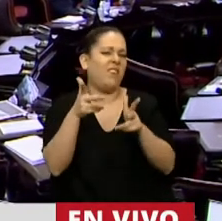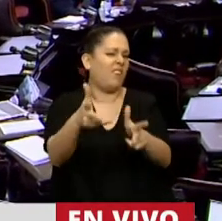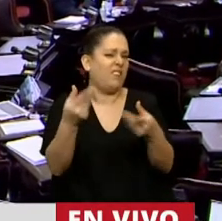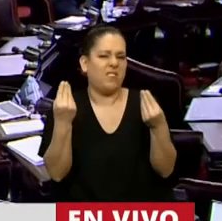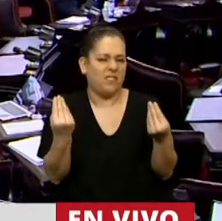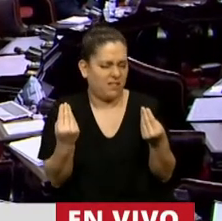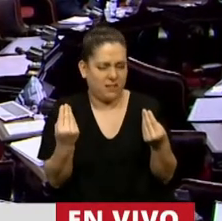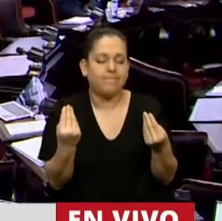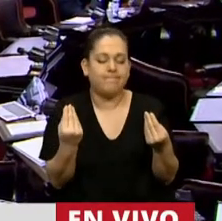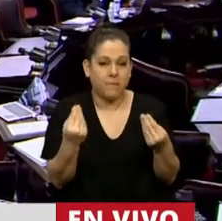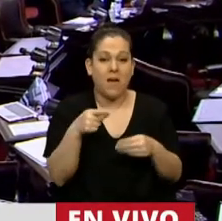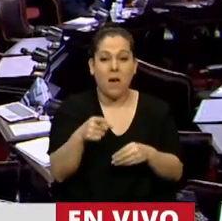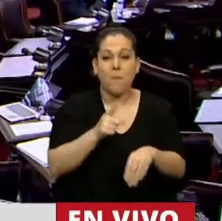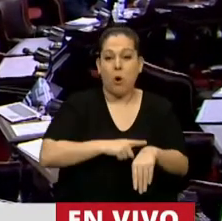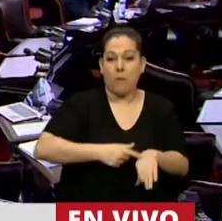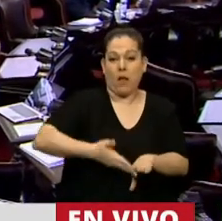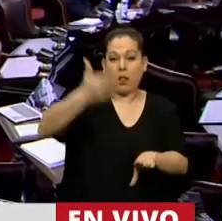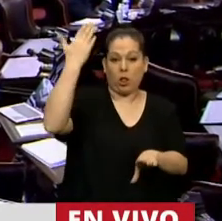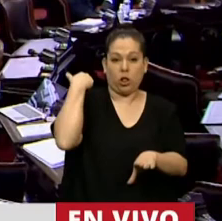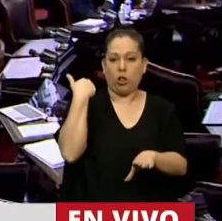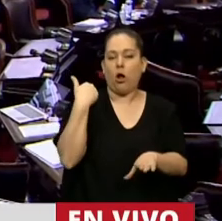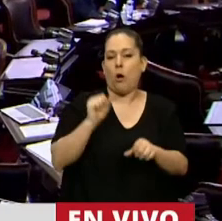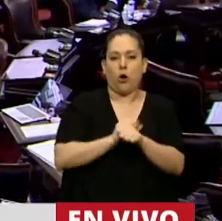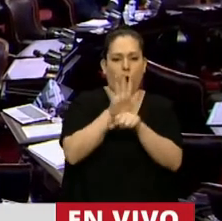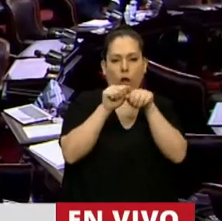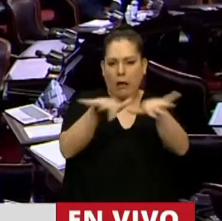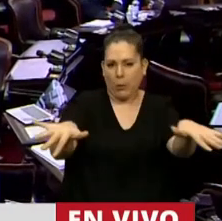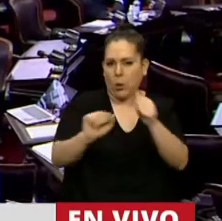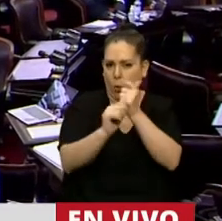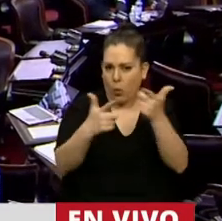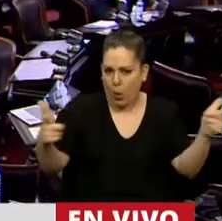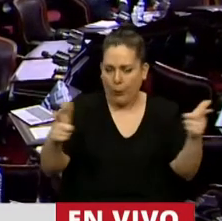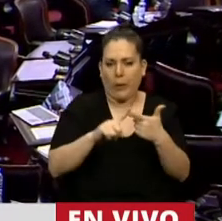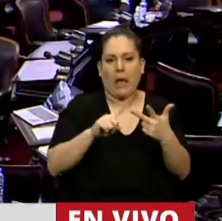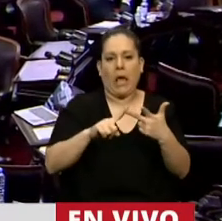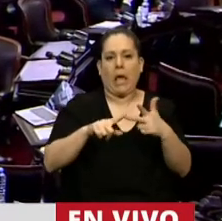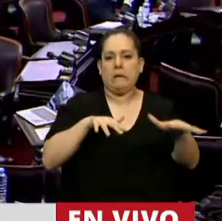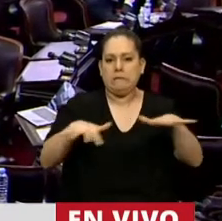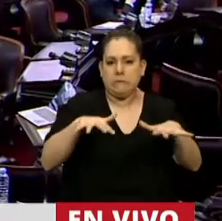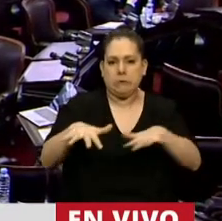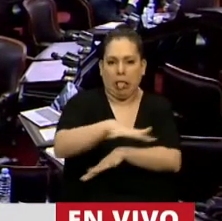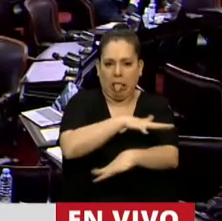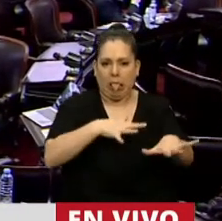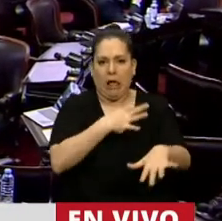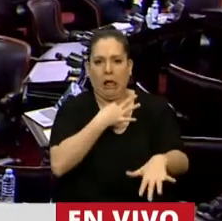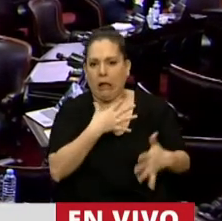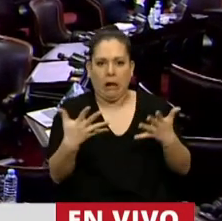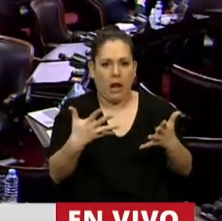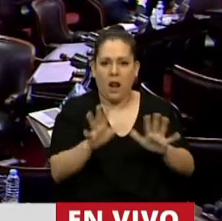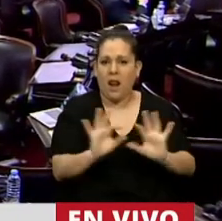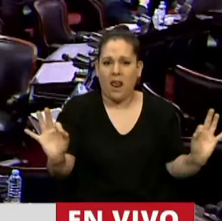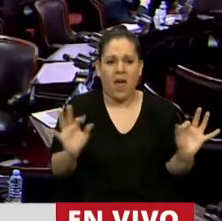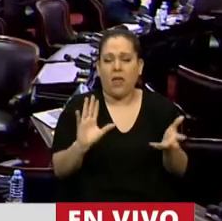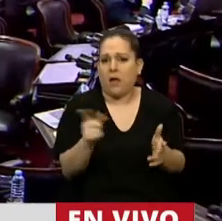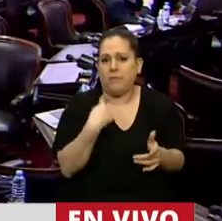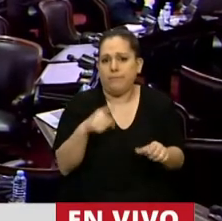quiero decir es que en ese momento, sin ninguna pandemia, sin ninguna crisis, estábamos en un país imposible de prever.